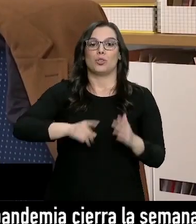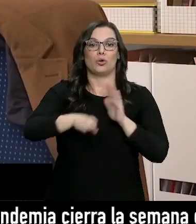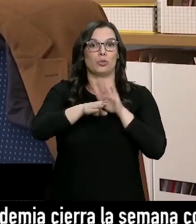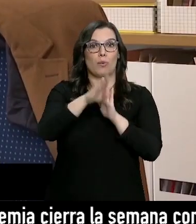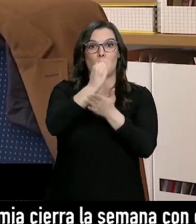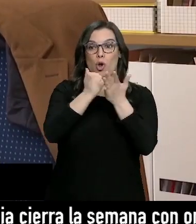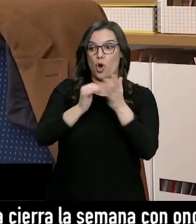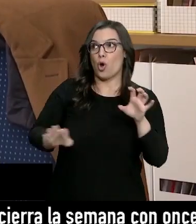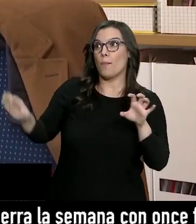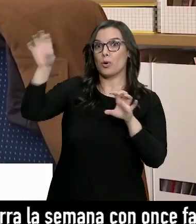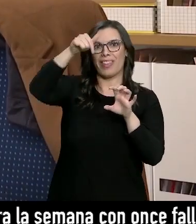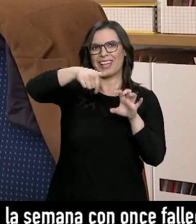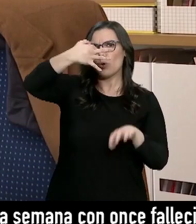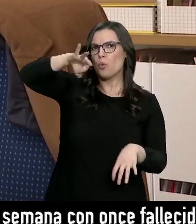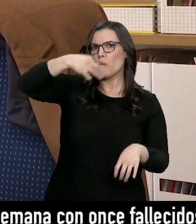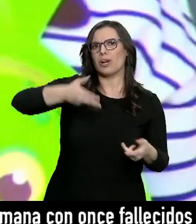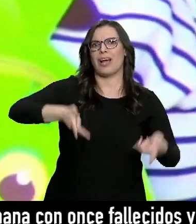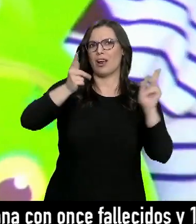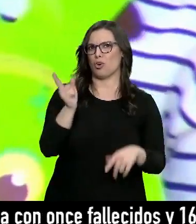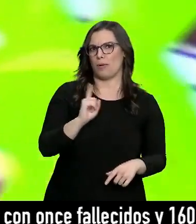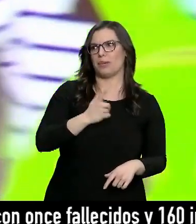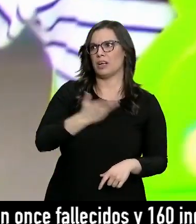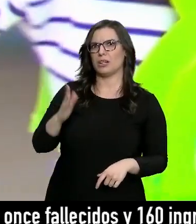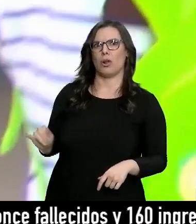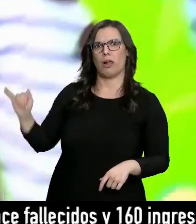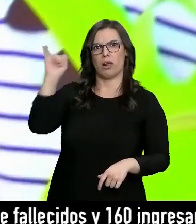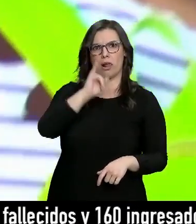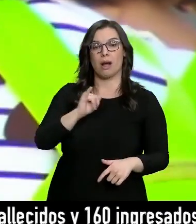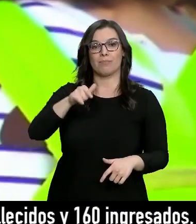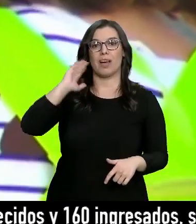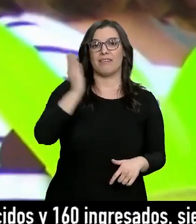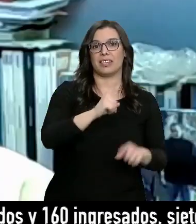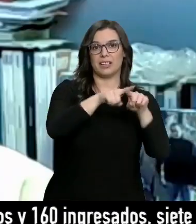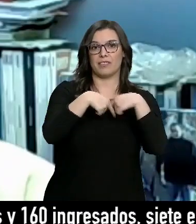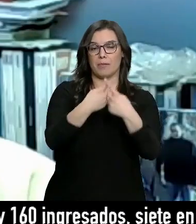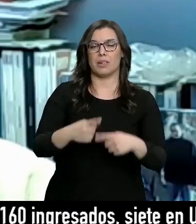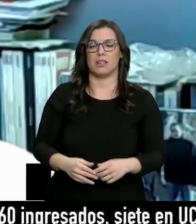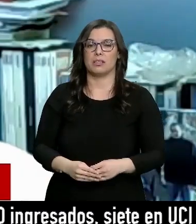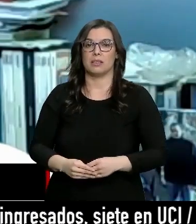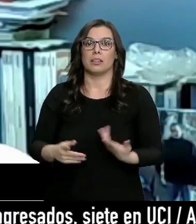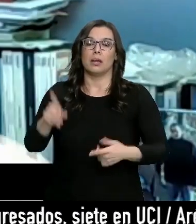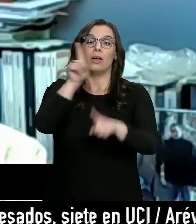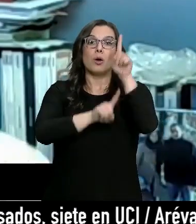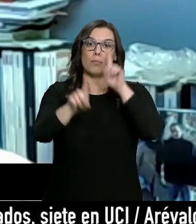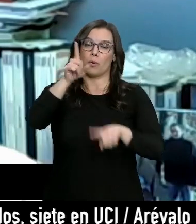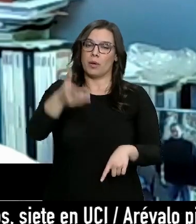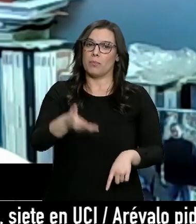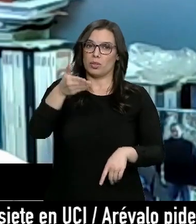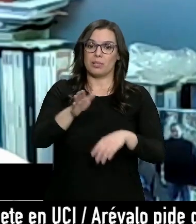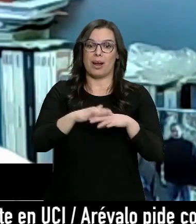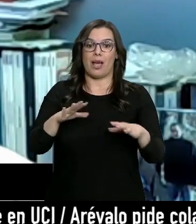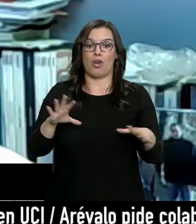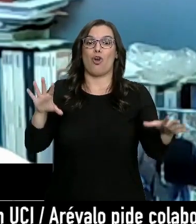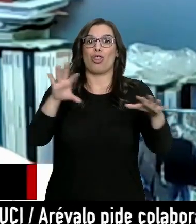autónoma que no tiene permitidas estas actividades. Esto afecta a las familias. Estamos teniendo problemas importantes de